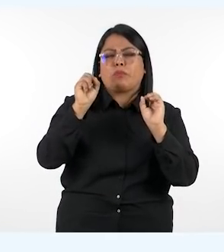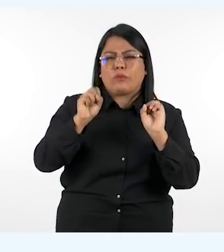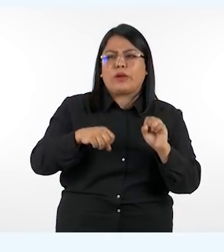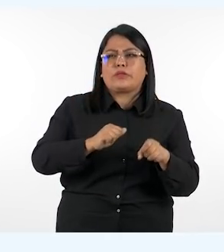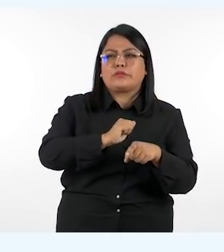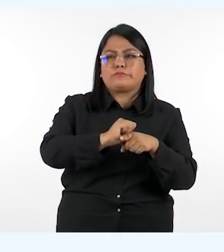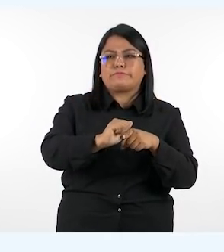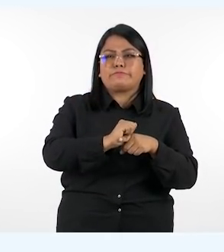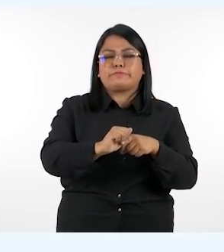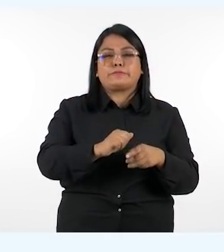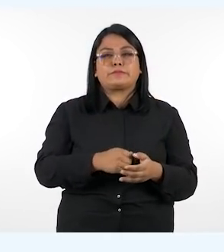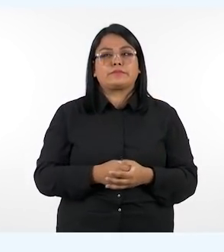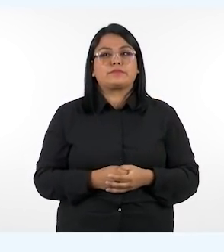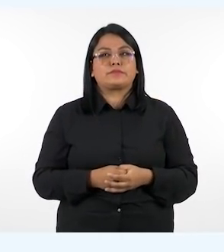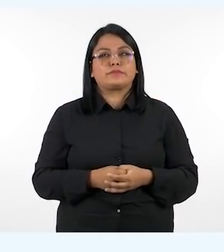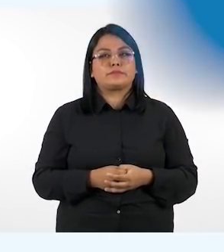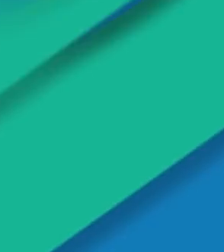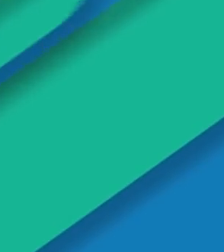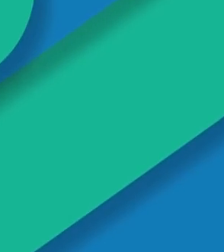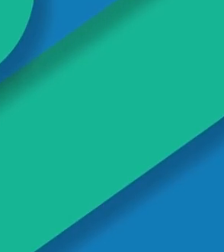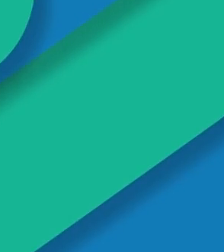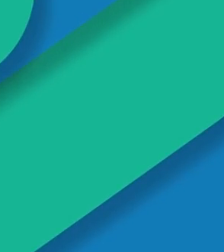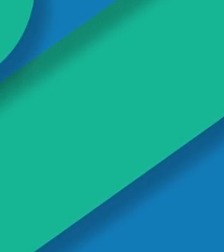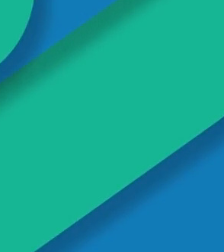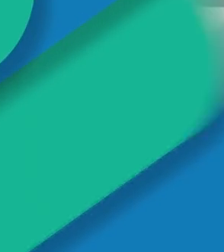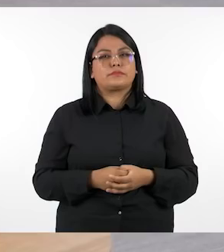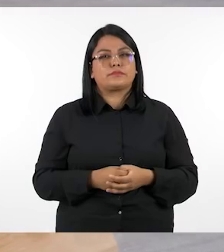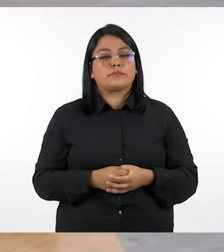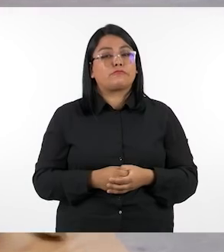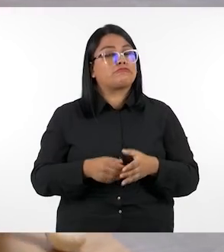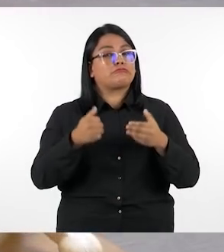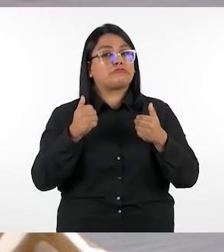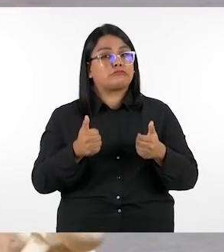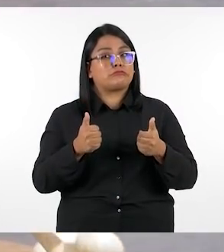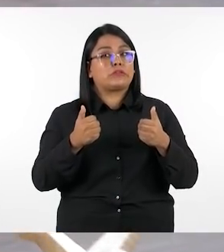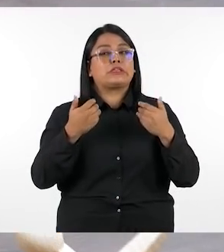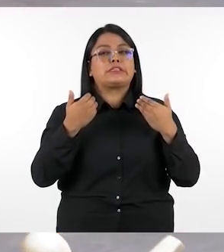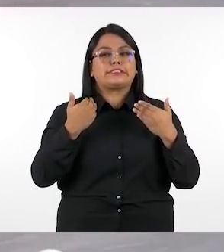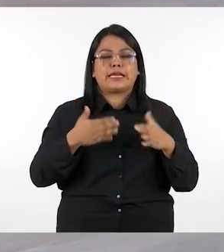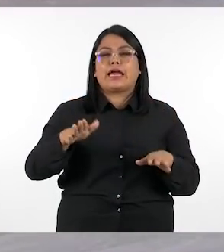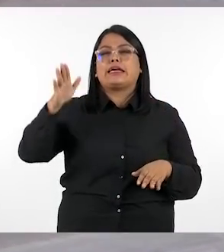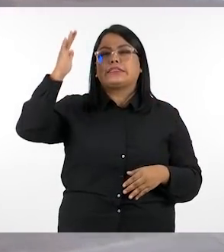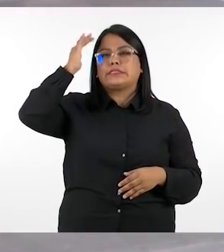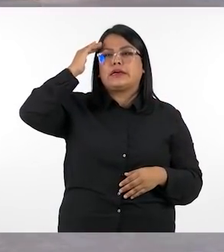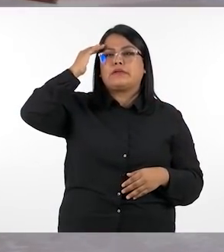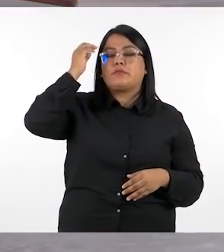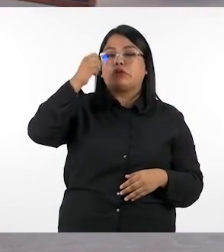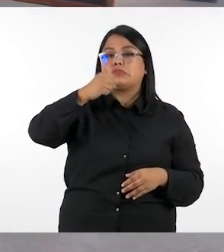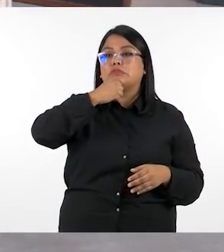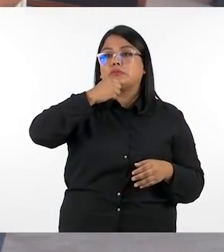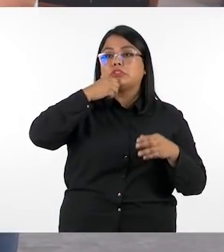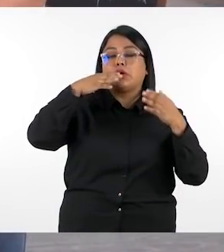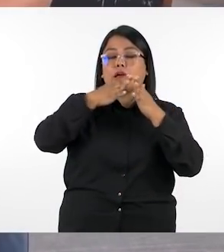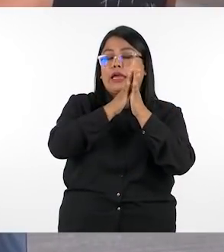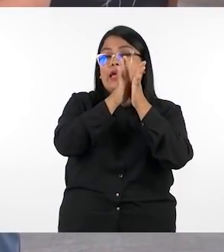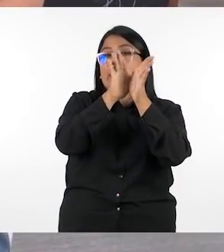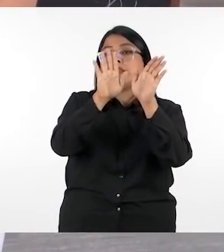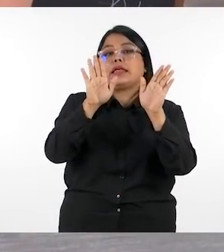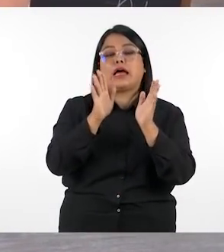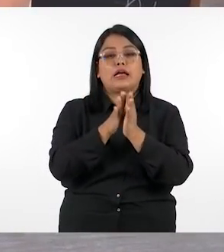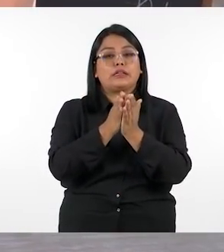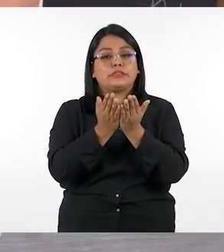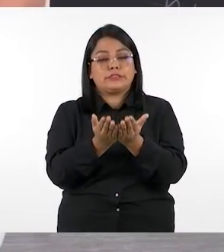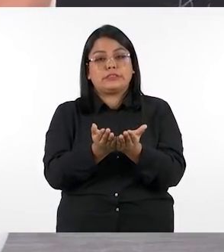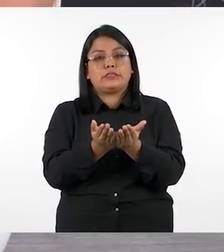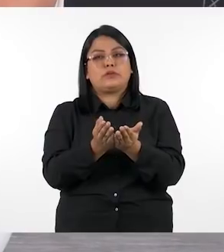minutos puedan practicar estas operaciones bien ahora ya conocimos las generalidades de el libro de